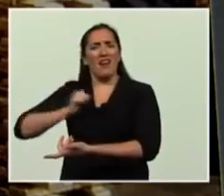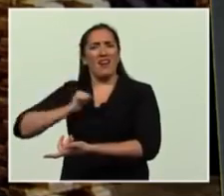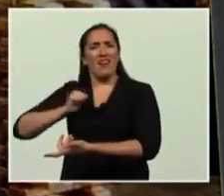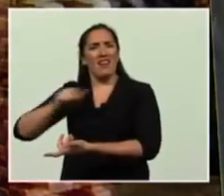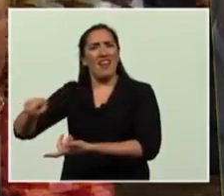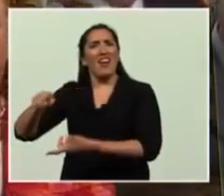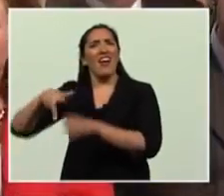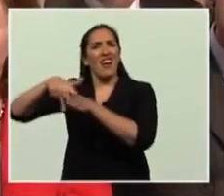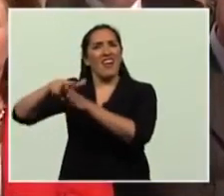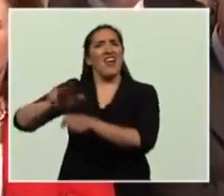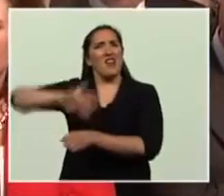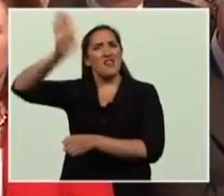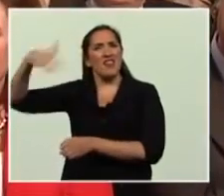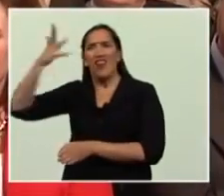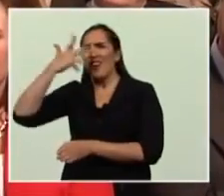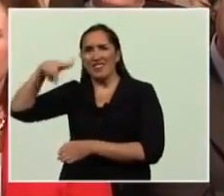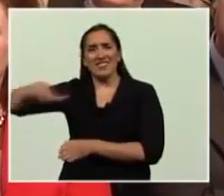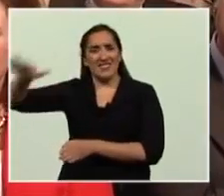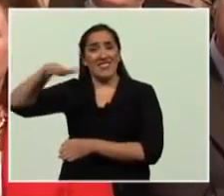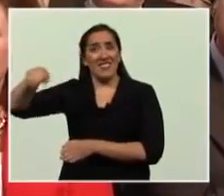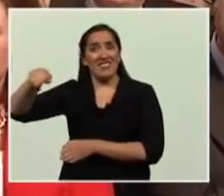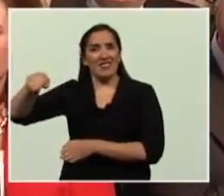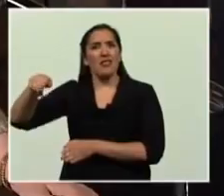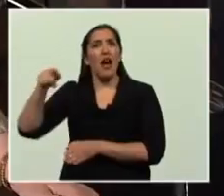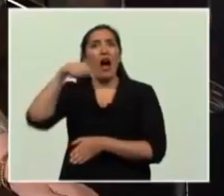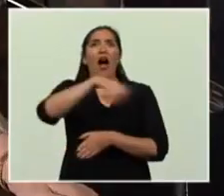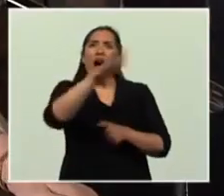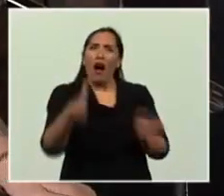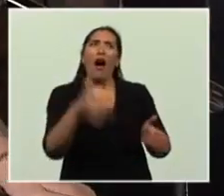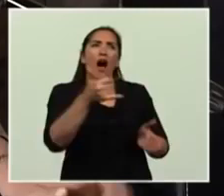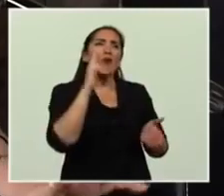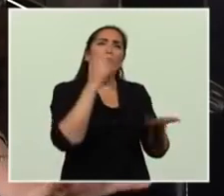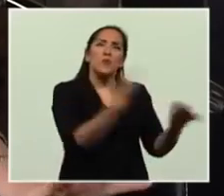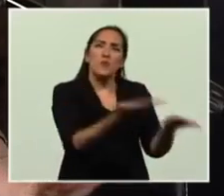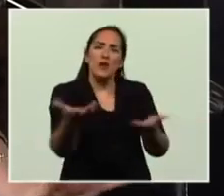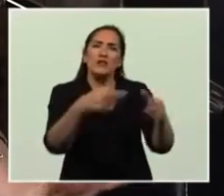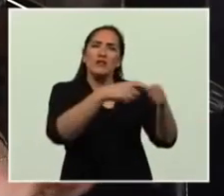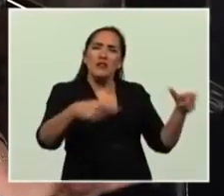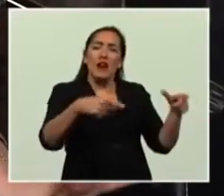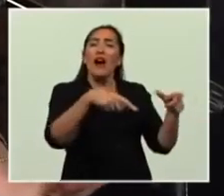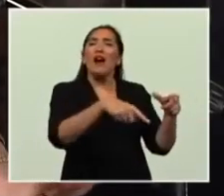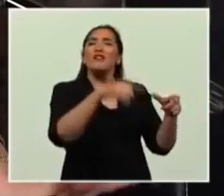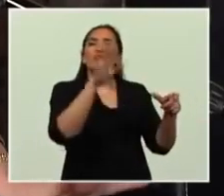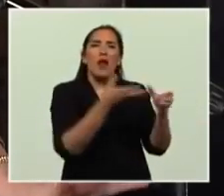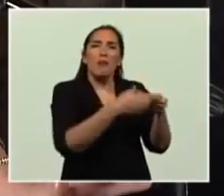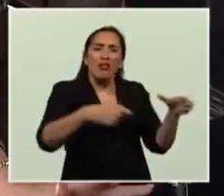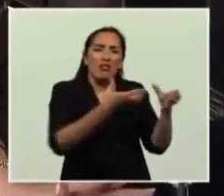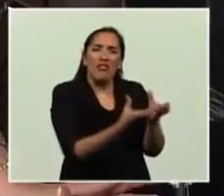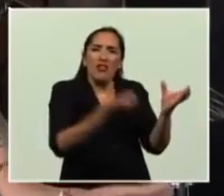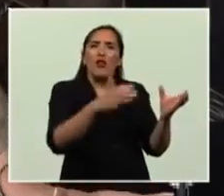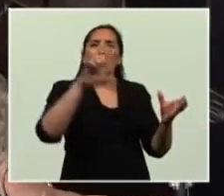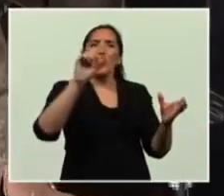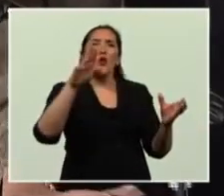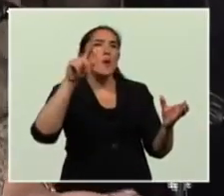están las actas de directorio de la Casa de la Moneda, están las balanzas y de los lingotes, el único que quedó fue el de cobre